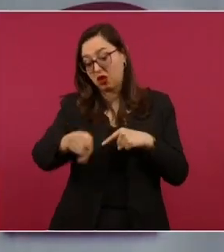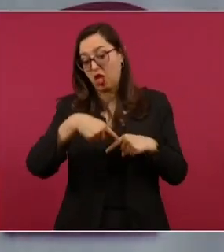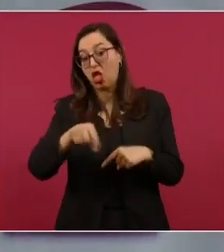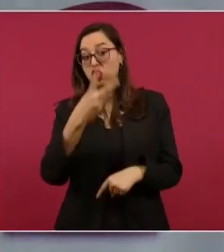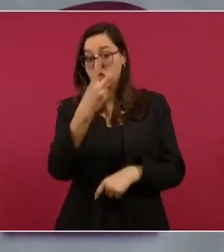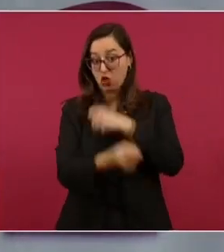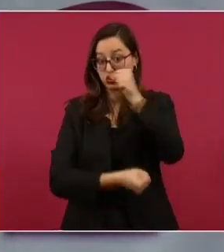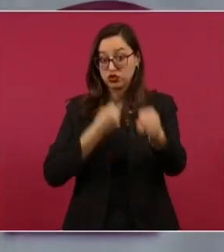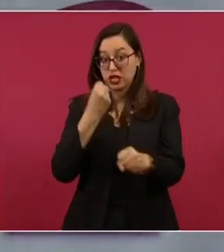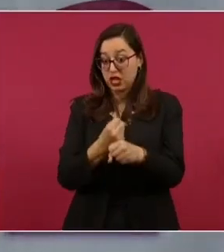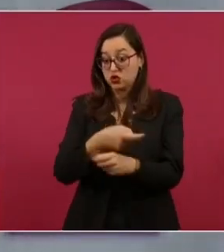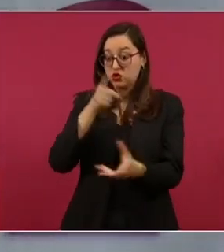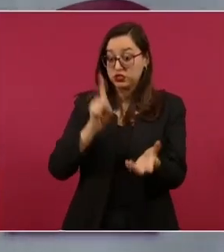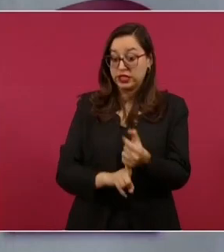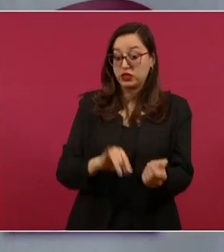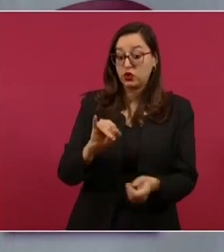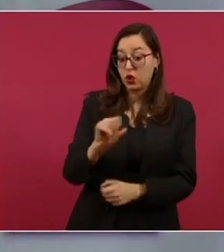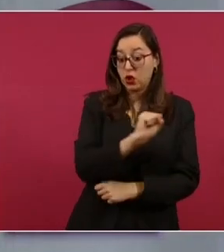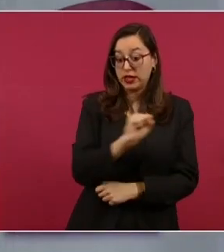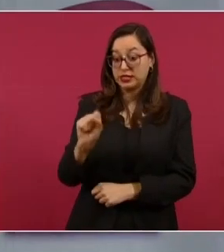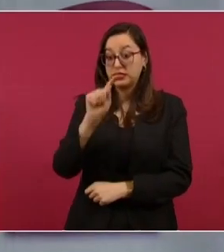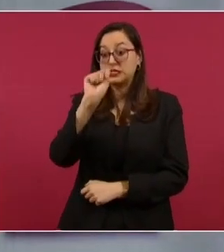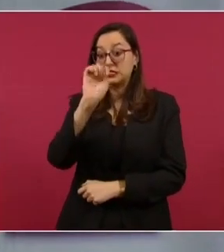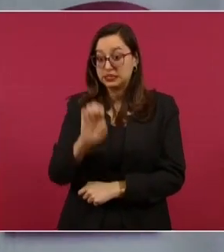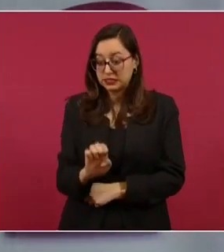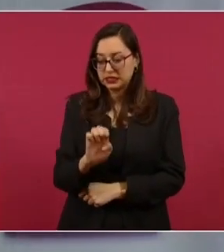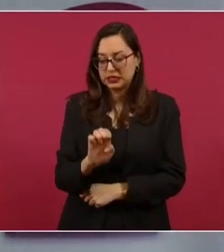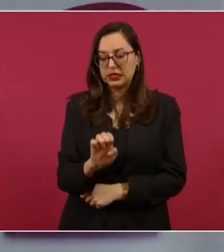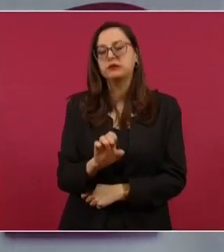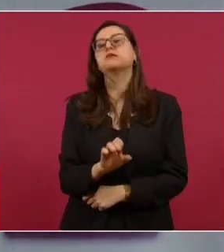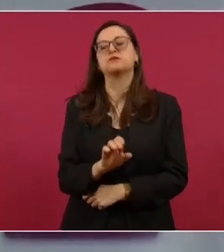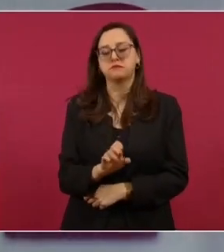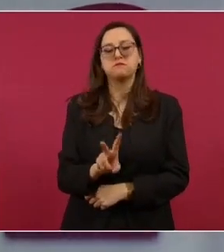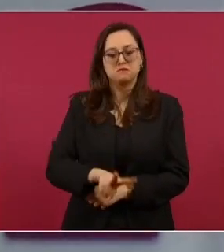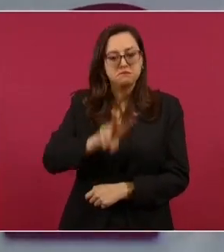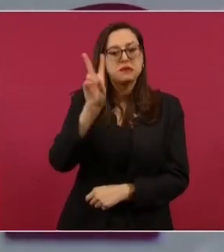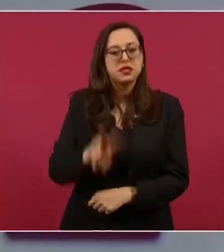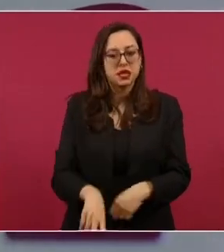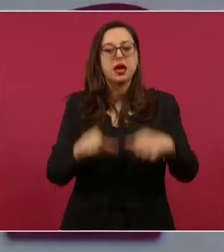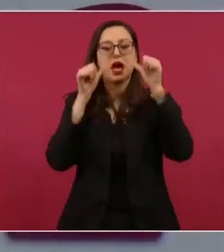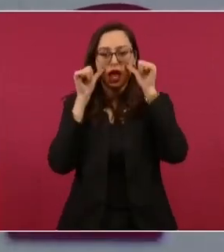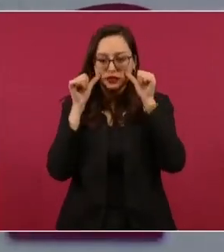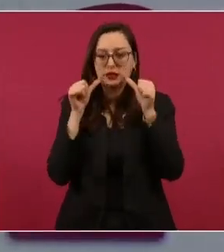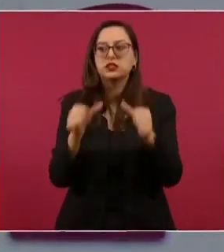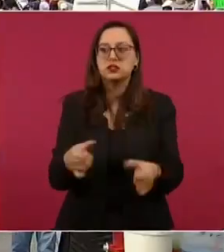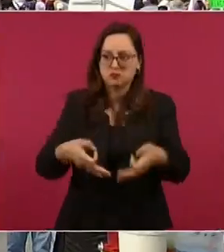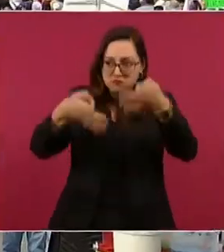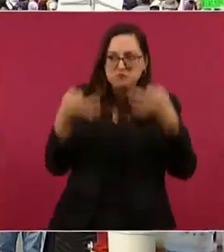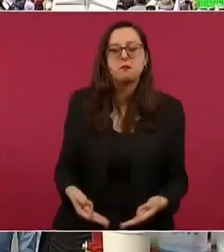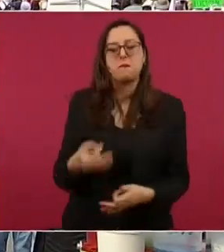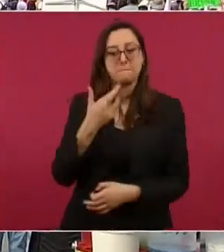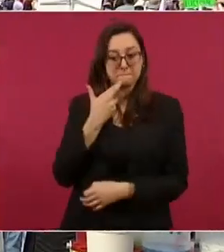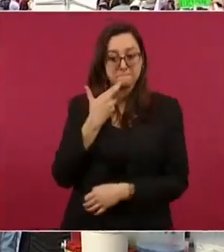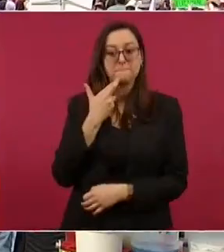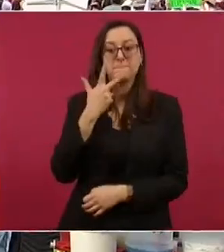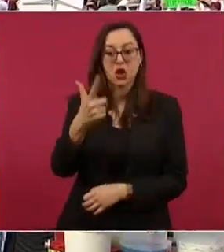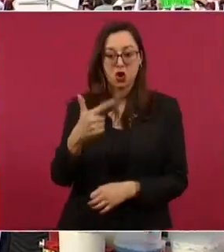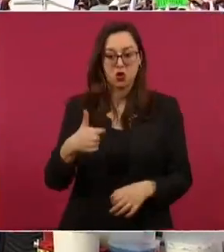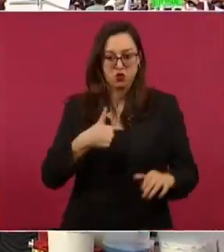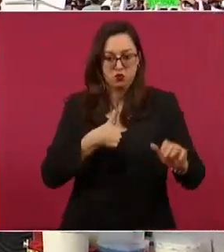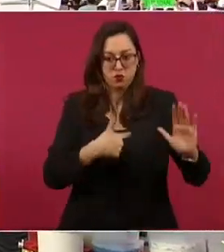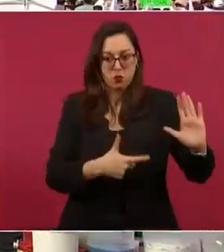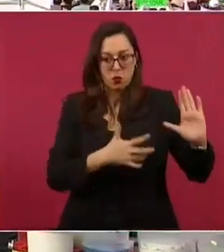trabajadores al servicio del Estado será sustancialmente mejor. Señor, ese es mi